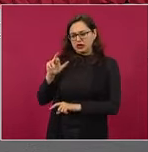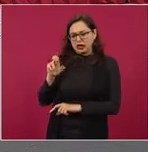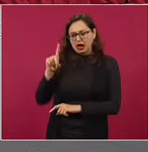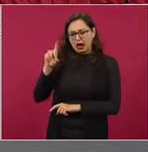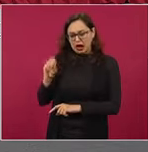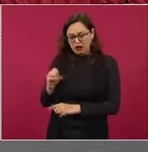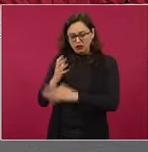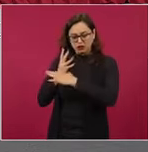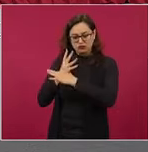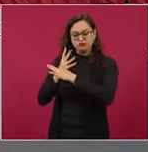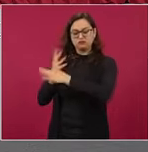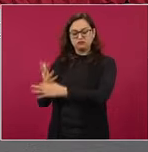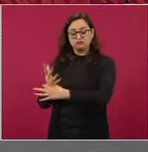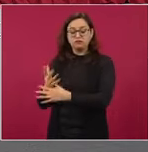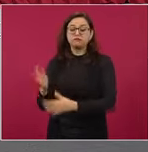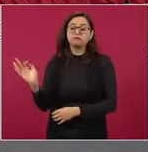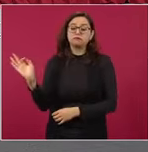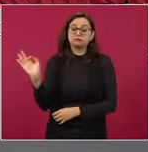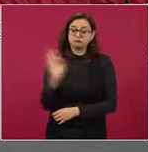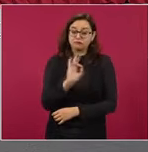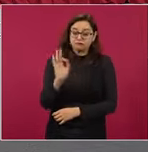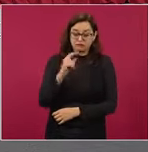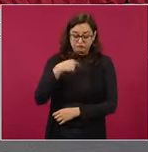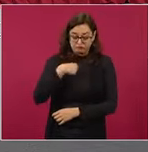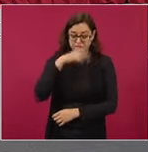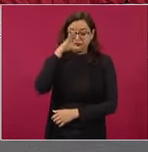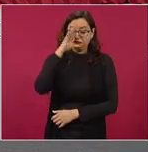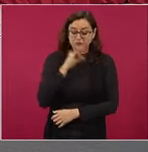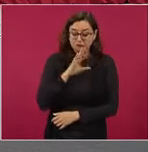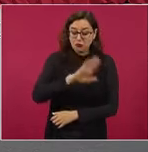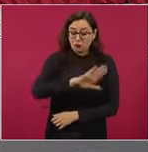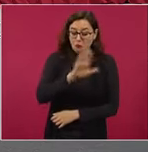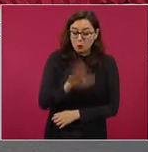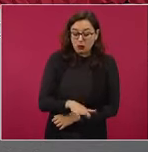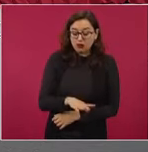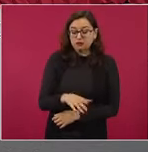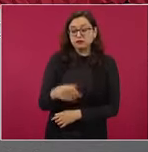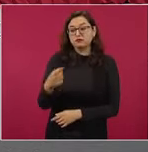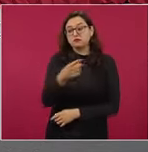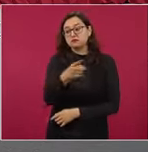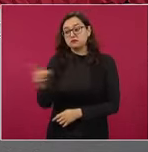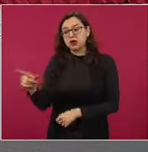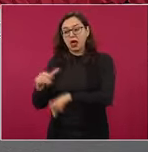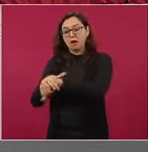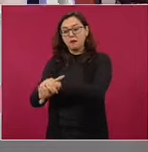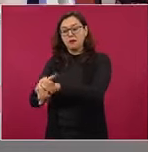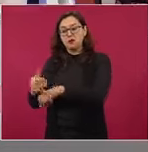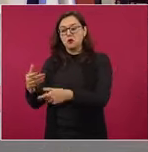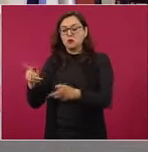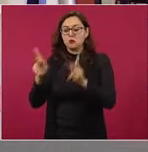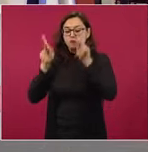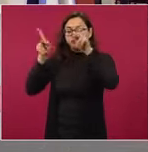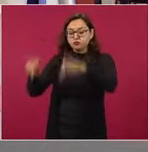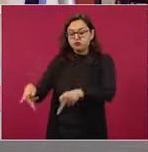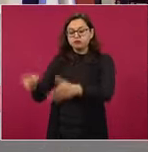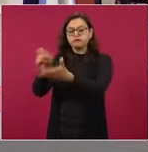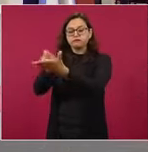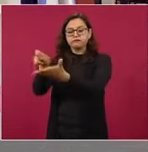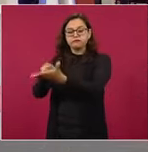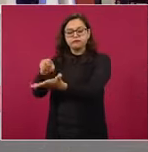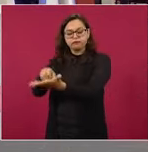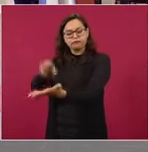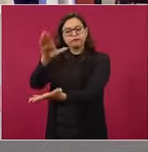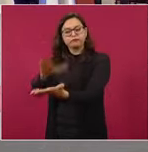muera, mis amigos quizás escribirán en mi tumba, aquí yace un soñador, y mis enemigos,